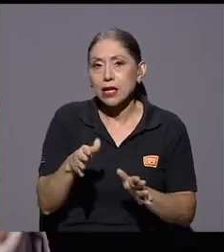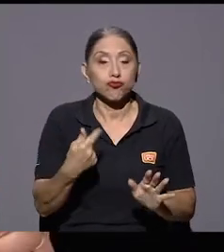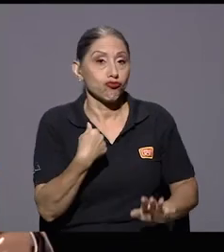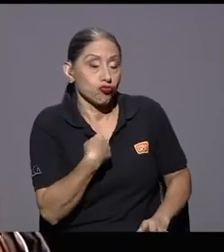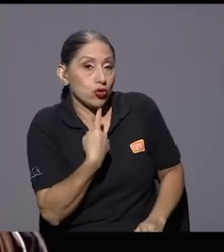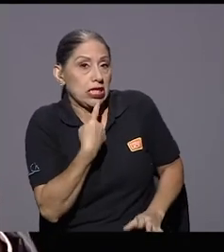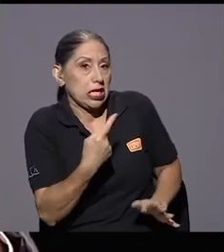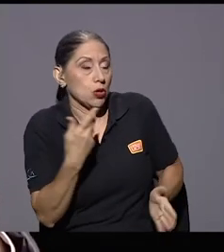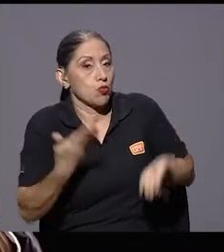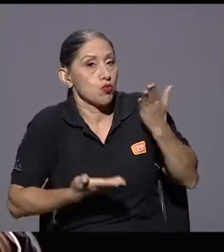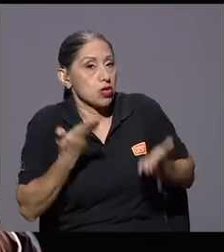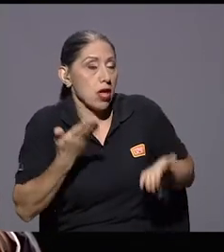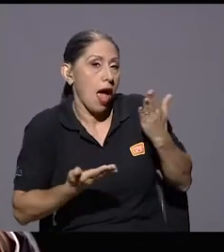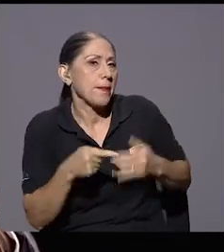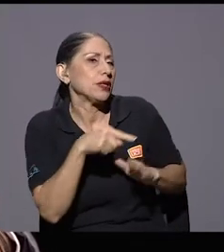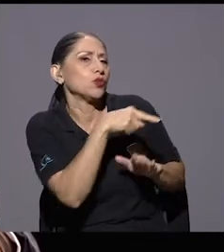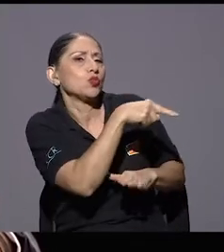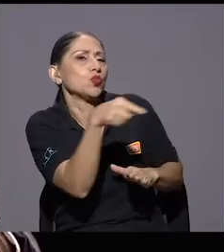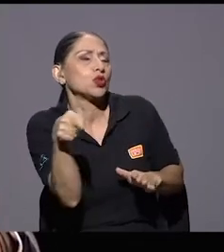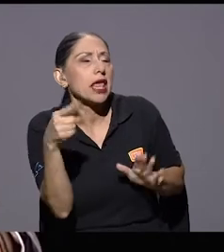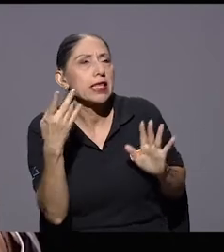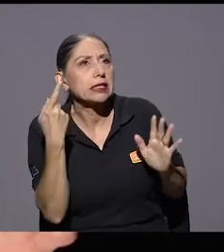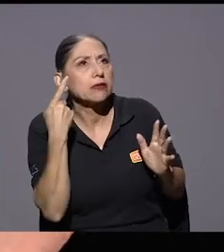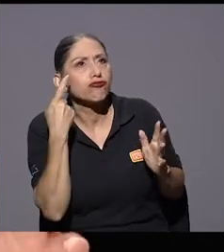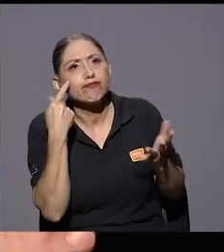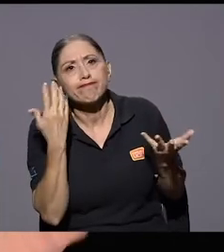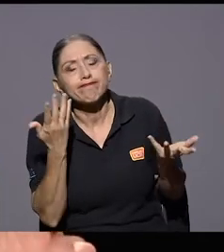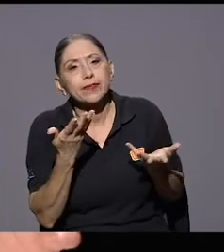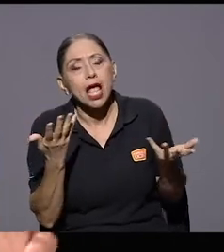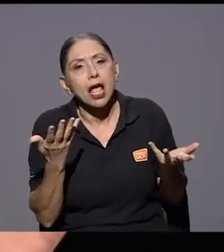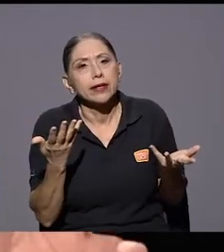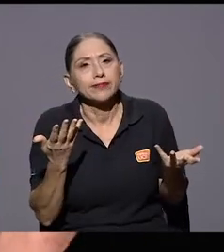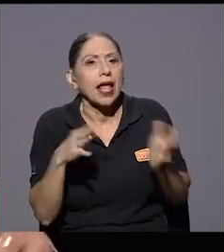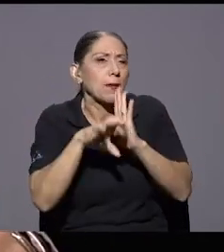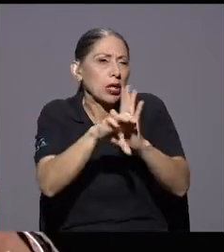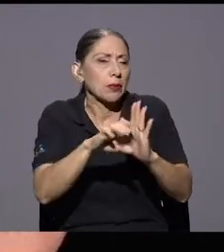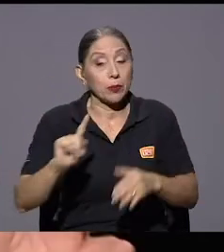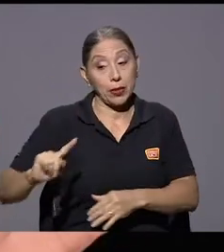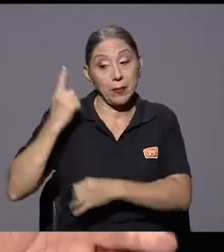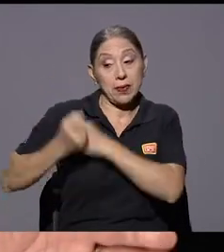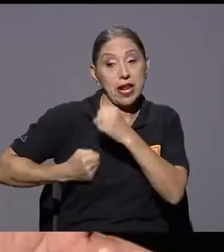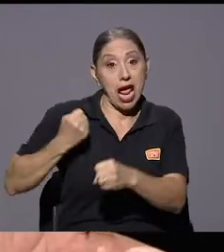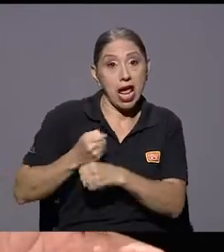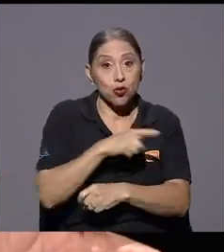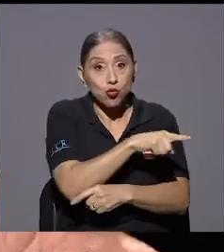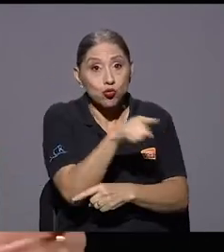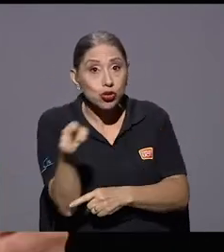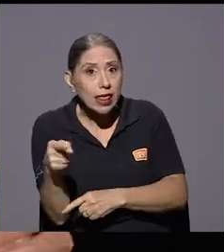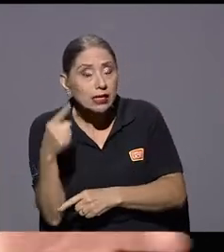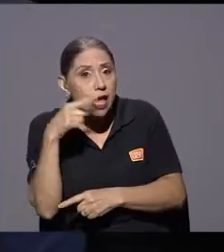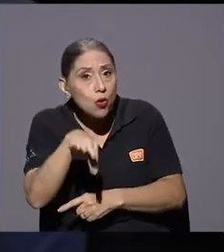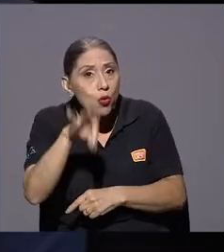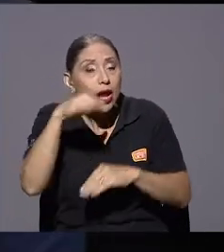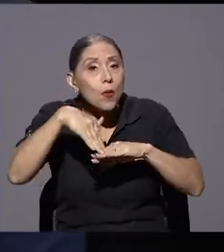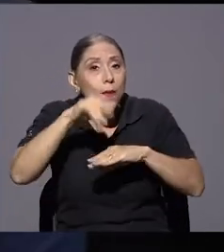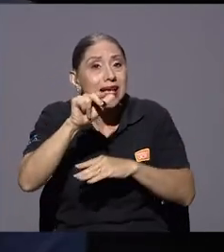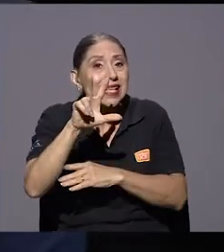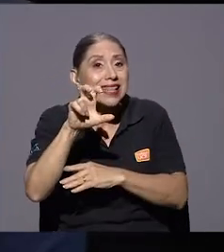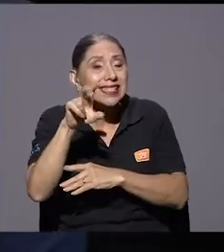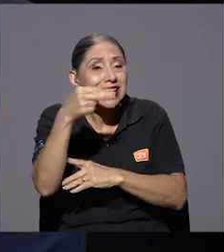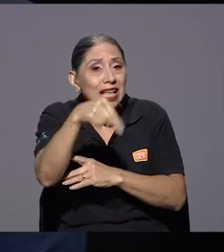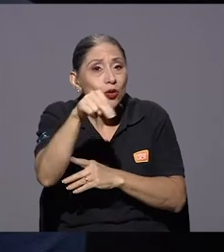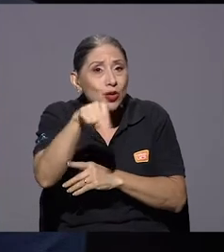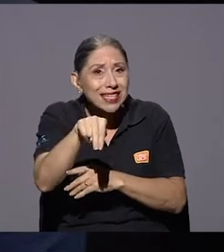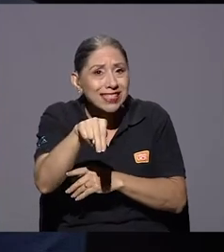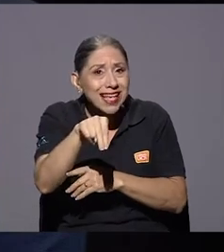digo Gustavo porque de repente digamos que ustedes vienen y encuentran no sé en el primer año ustedes encontraron más de 300 noticias en el conglomerado de